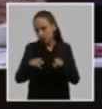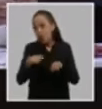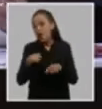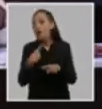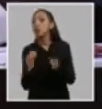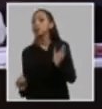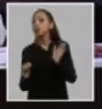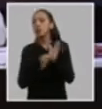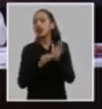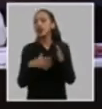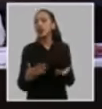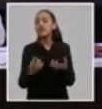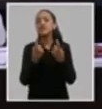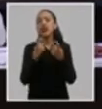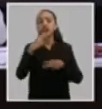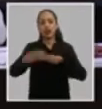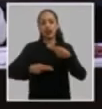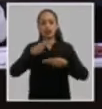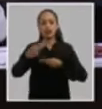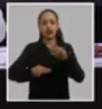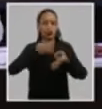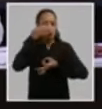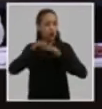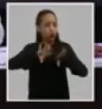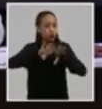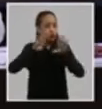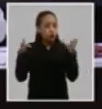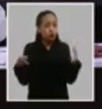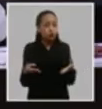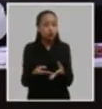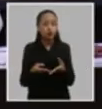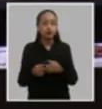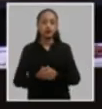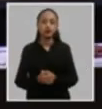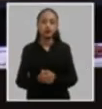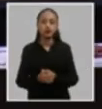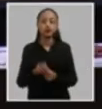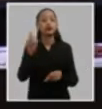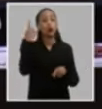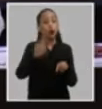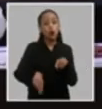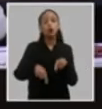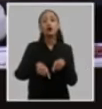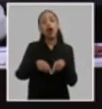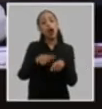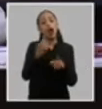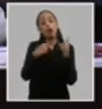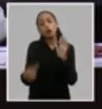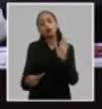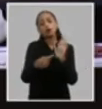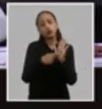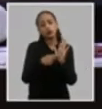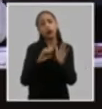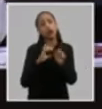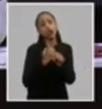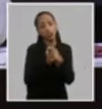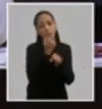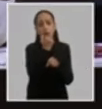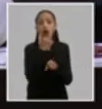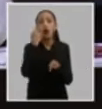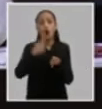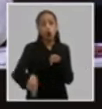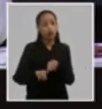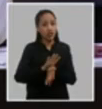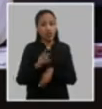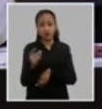es lo que debemos hacer una quizás en un tiempo otra más a largo plazo otra con inmediatez pero ahí no se no se